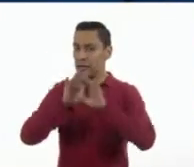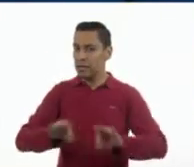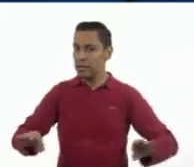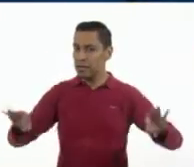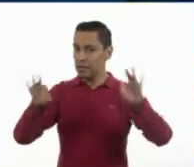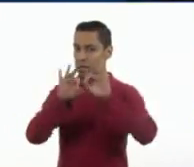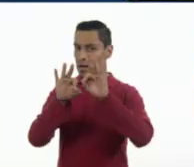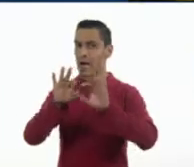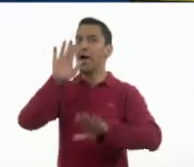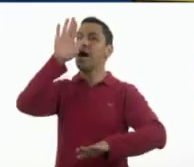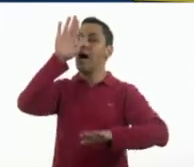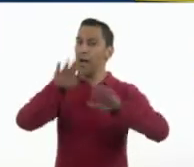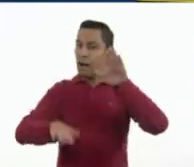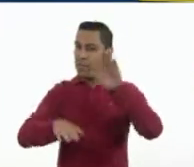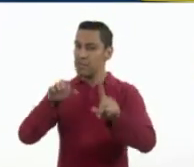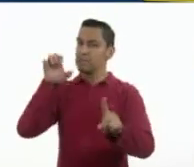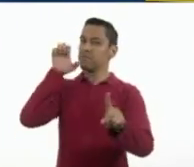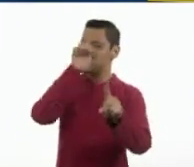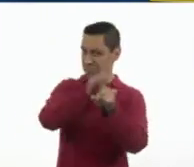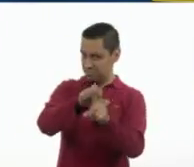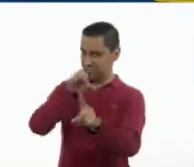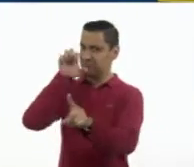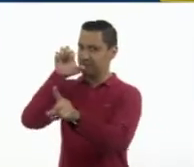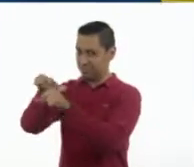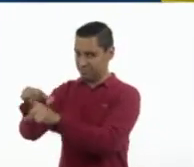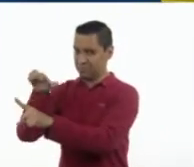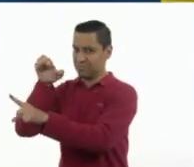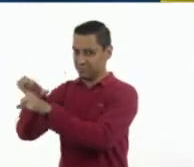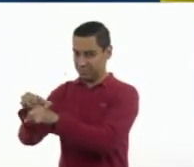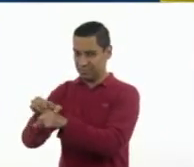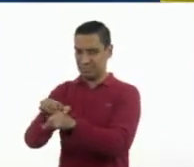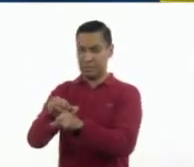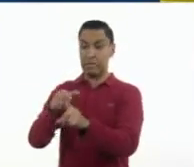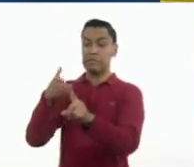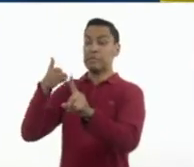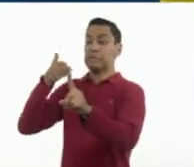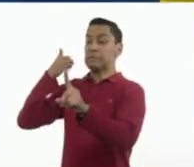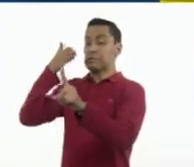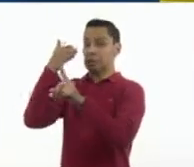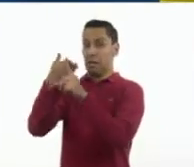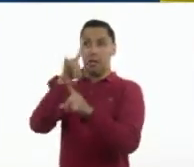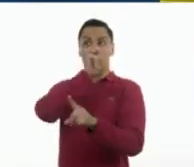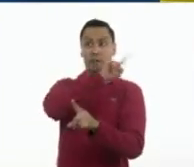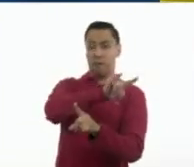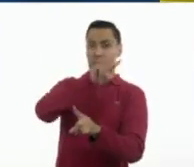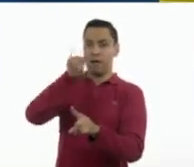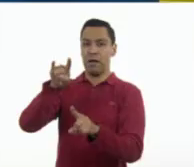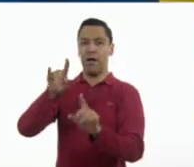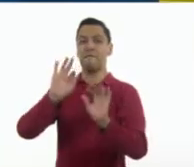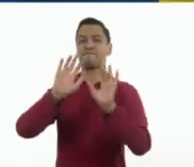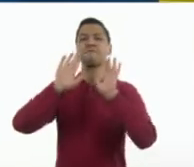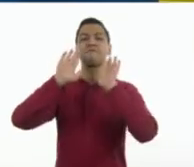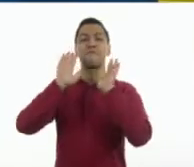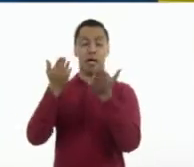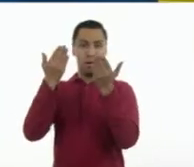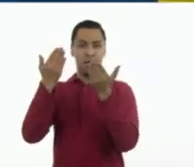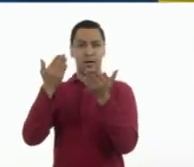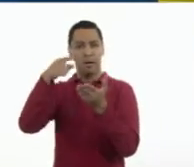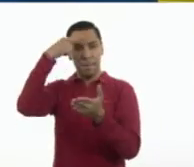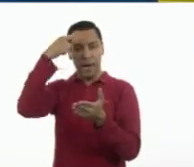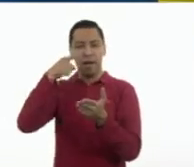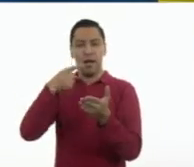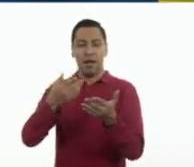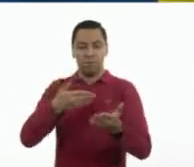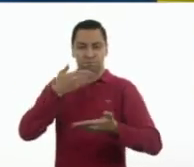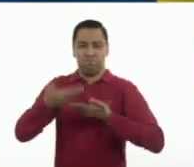ser engañosas. Pues, acuérdense que el principal propósito de la publicidad es convencer al público para que consuma